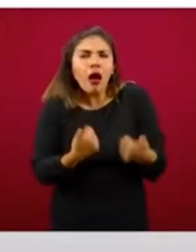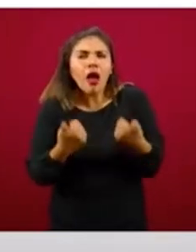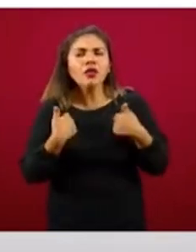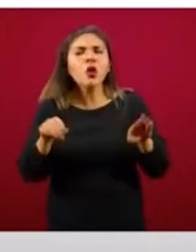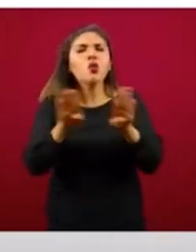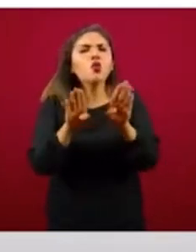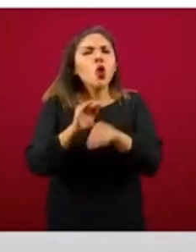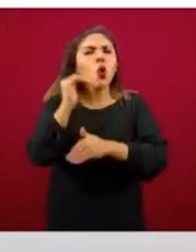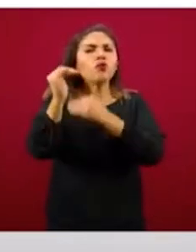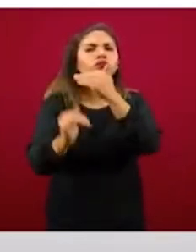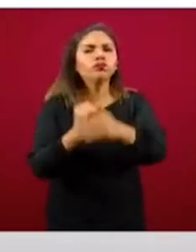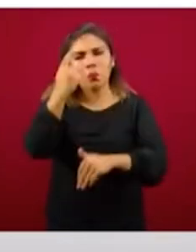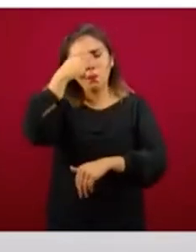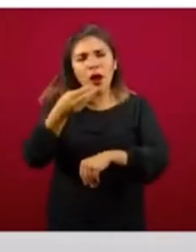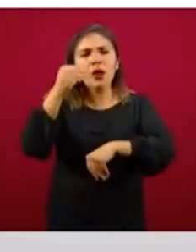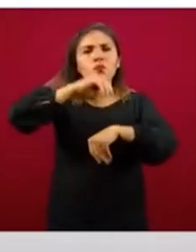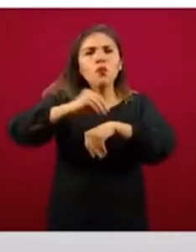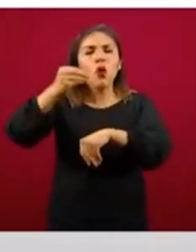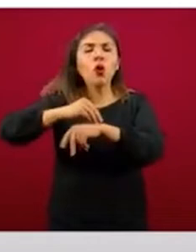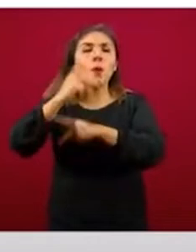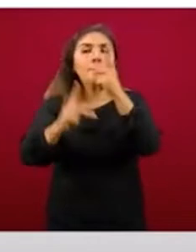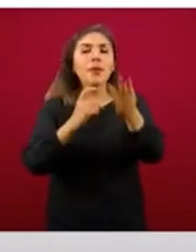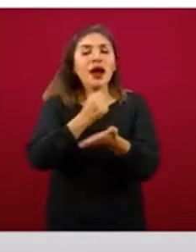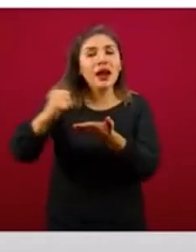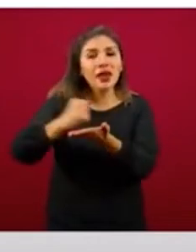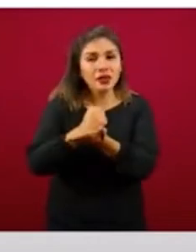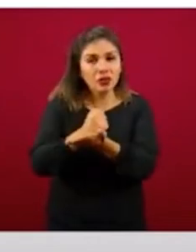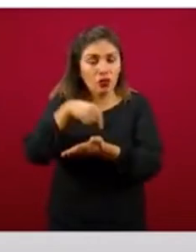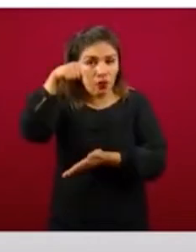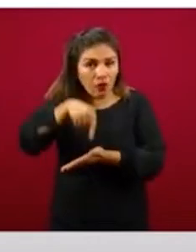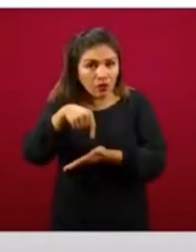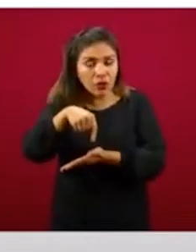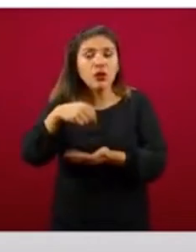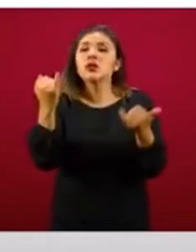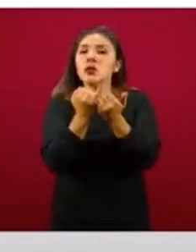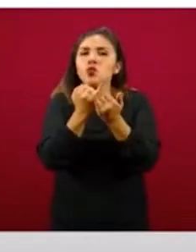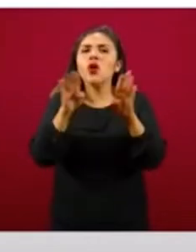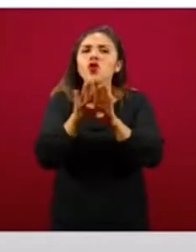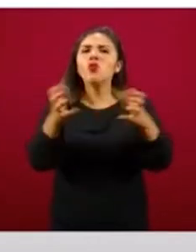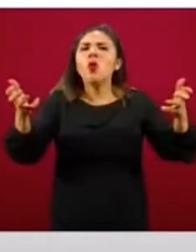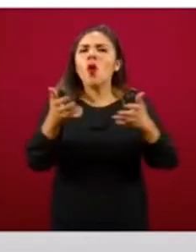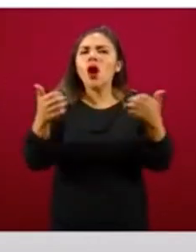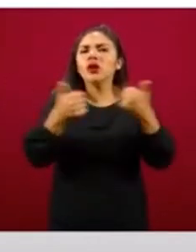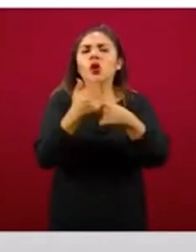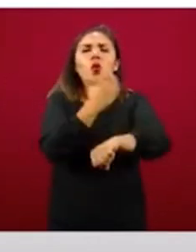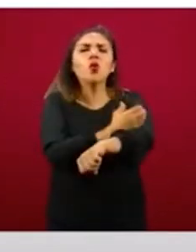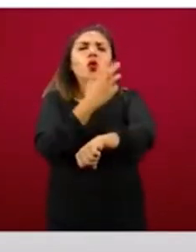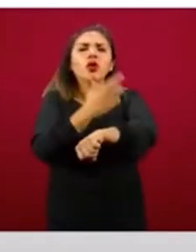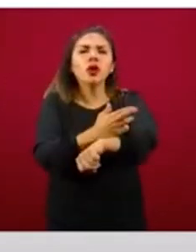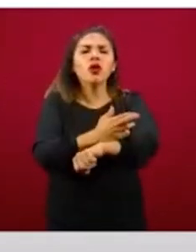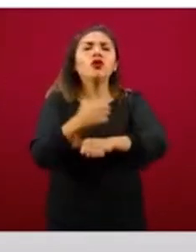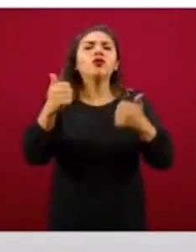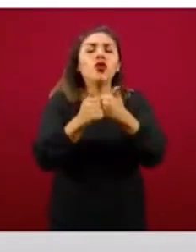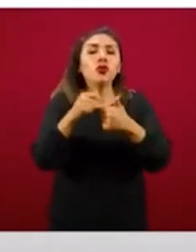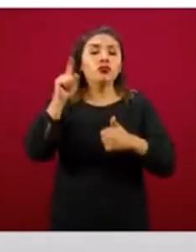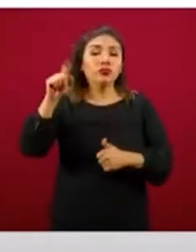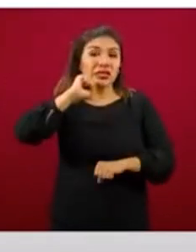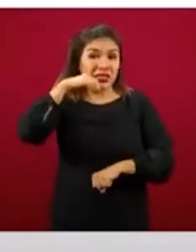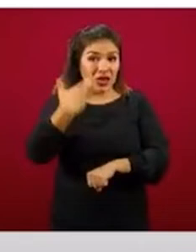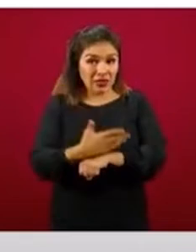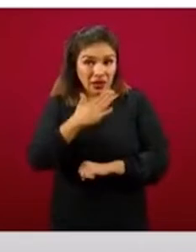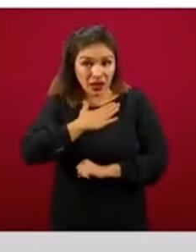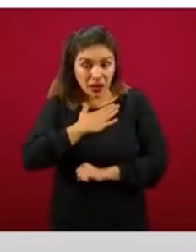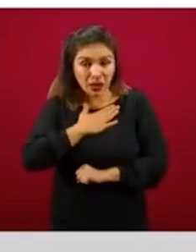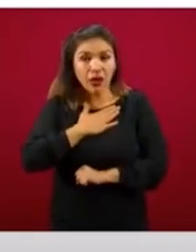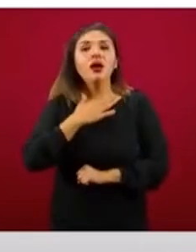cómo vamos en la colocación de estos créditos como este conjunto de acciones en coordinación que realizamos desde la Secretaría,